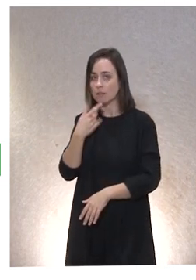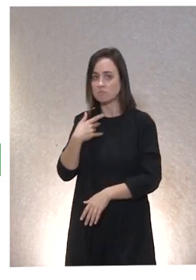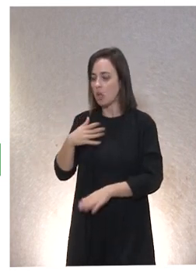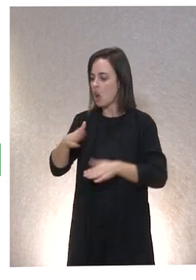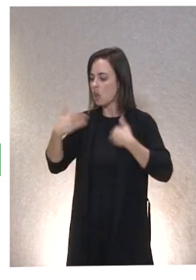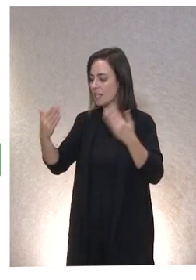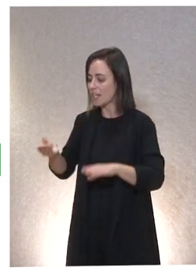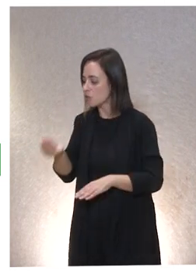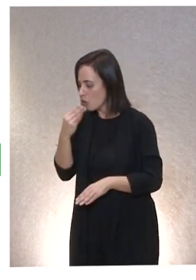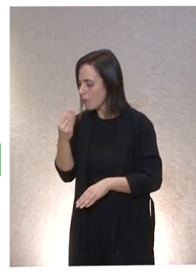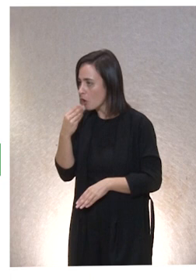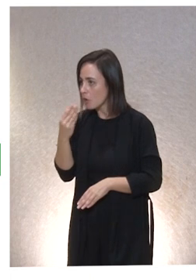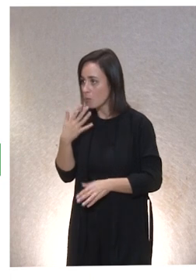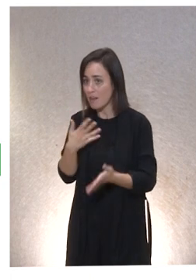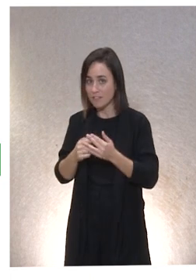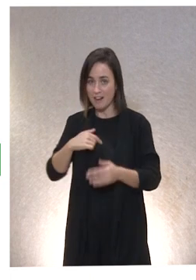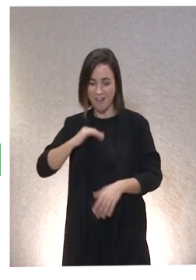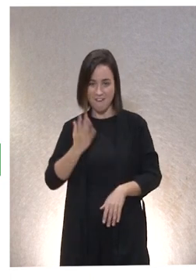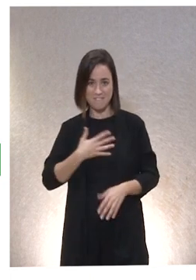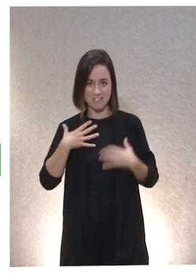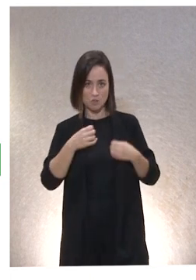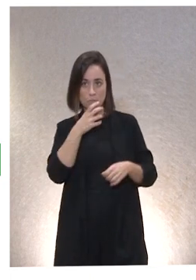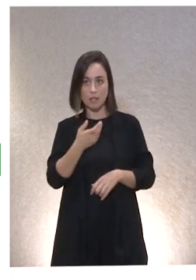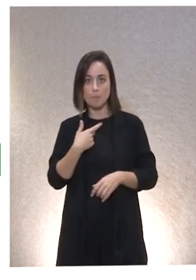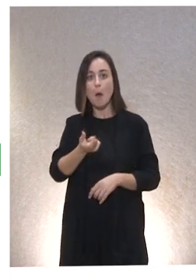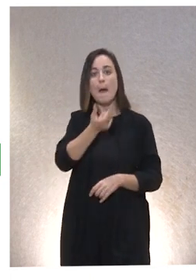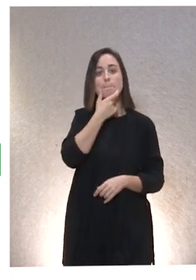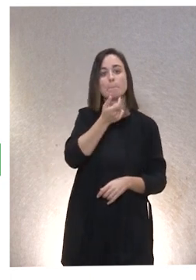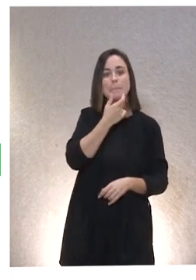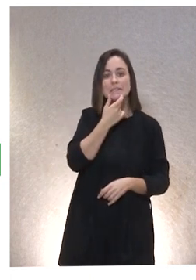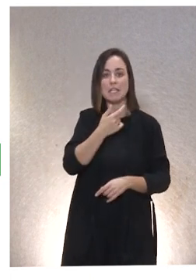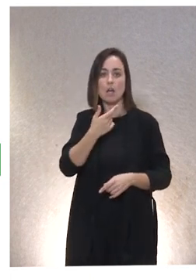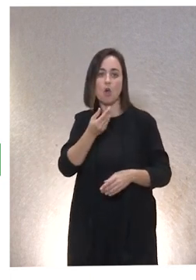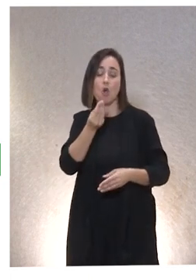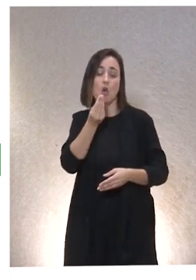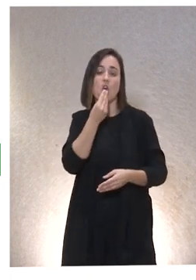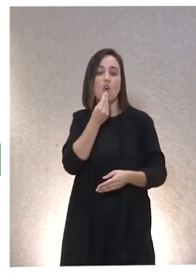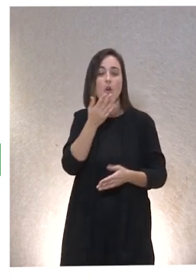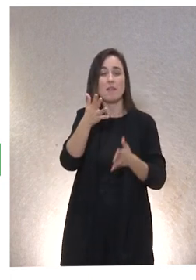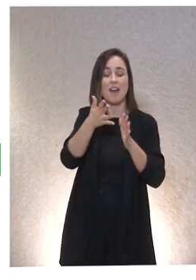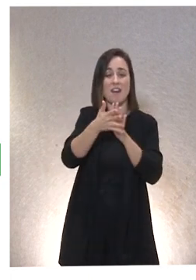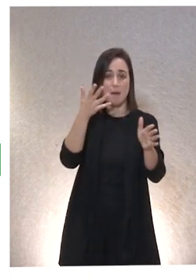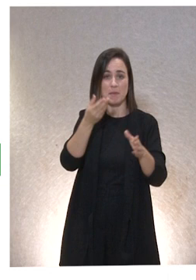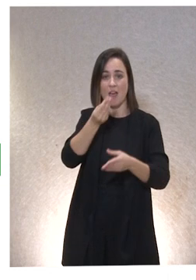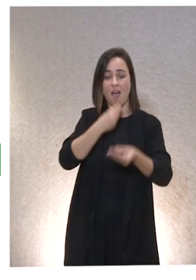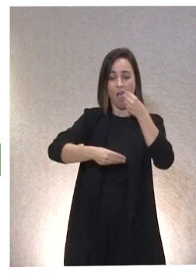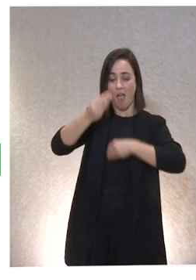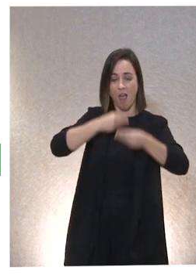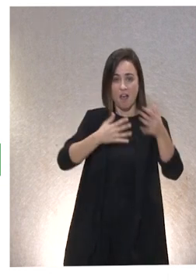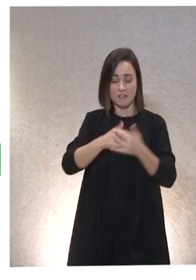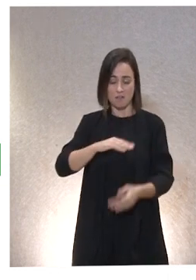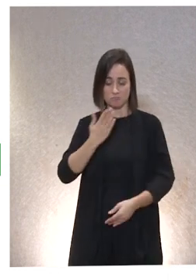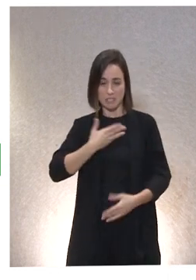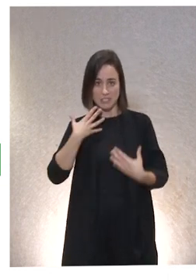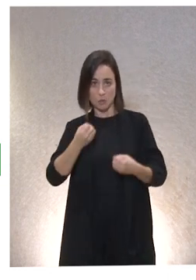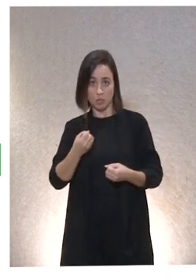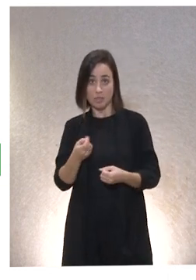Y después acabas mal porque come a capricho. Pues, etcétera. Entonces, estas conductas se